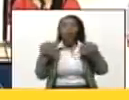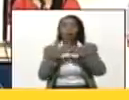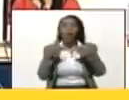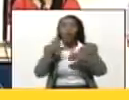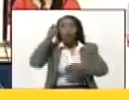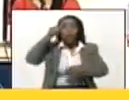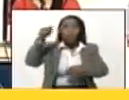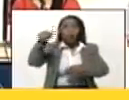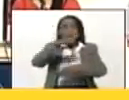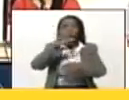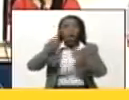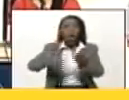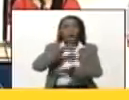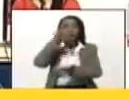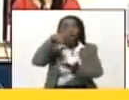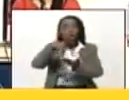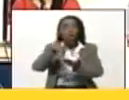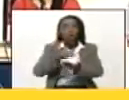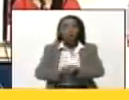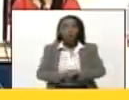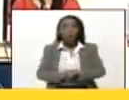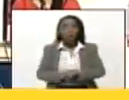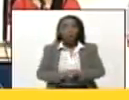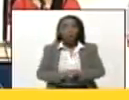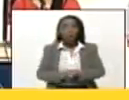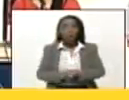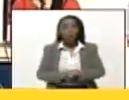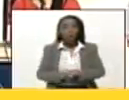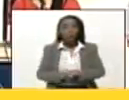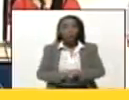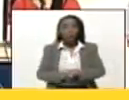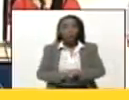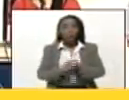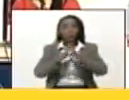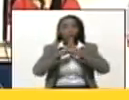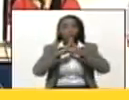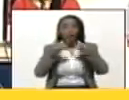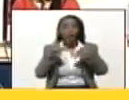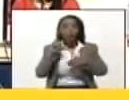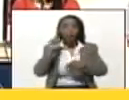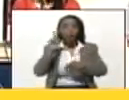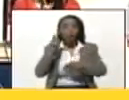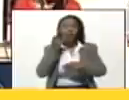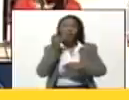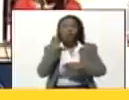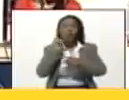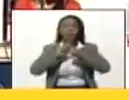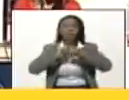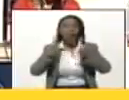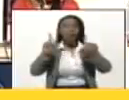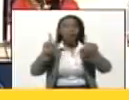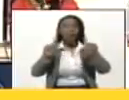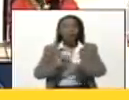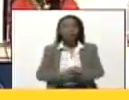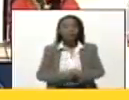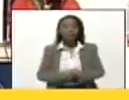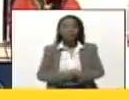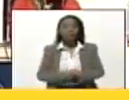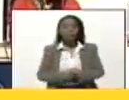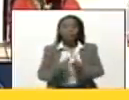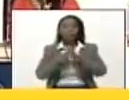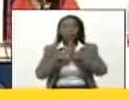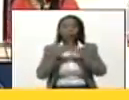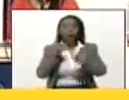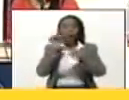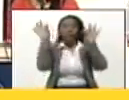pueblos, nacionalidades, con todos sus idiomas, con